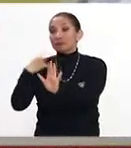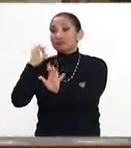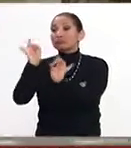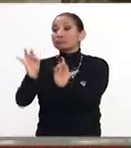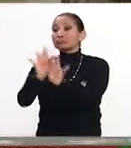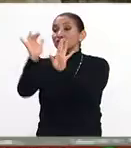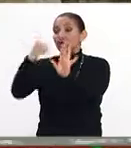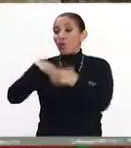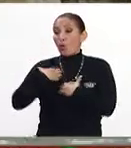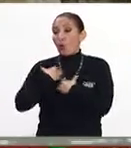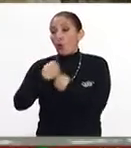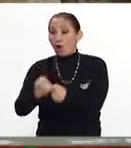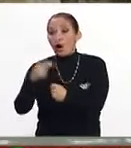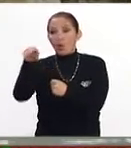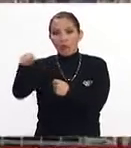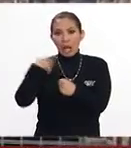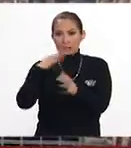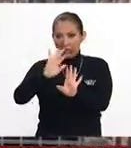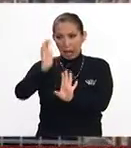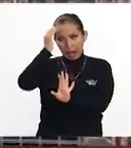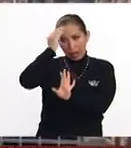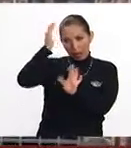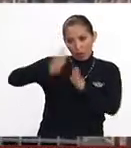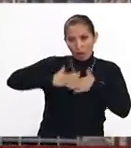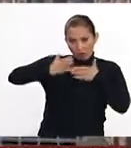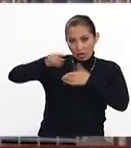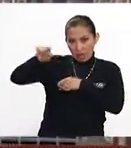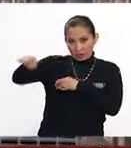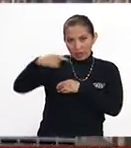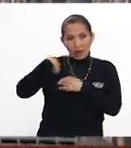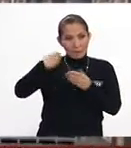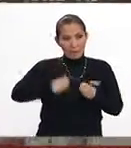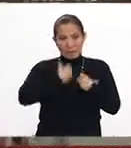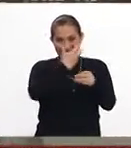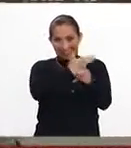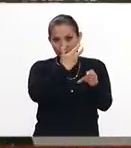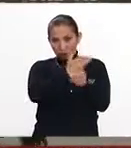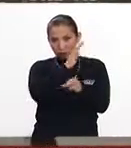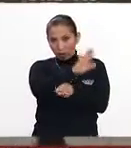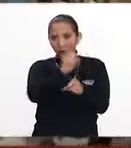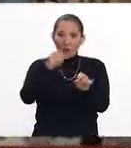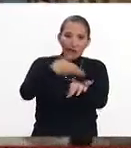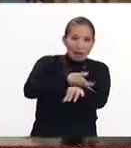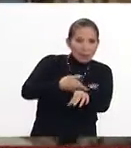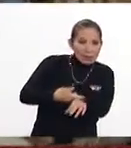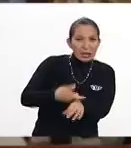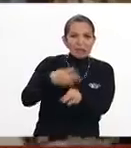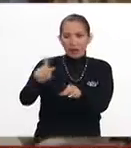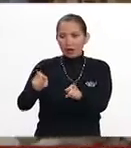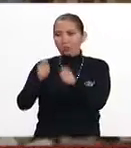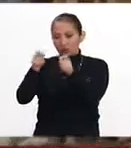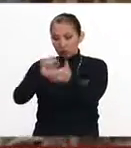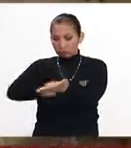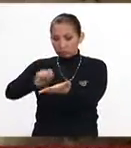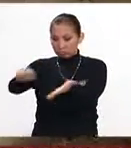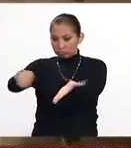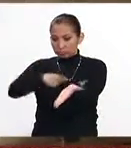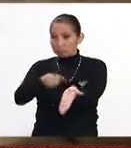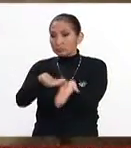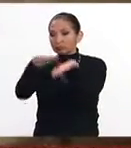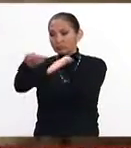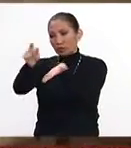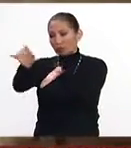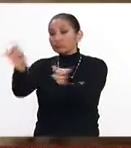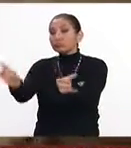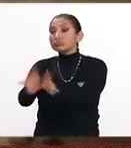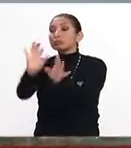preferencia a alguien que ya tenga la ciudadanía allá, o algún familiar, un poder para que los represente y